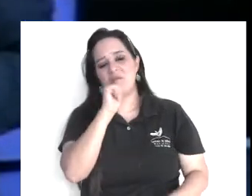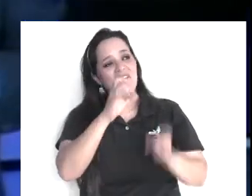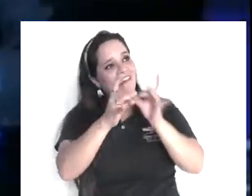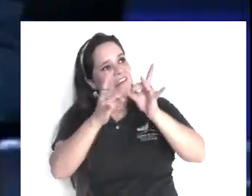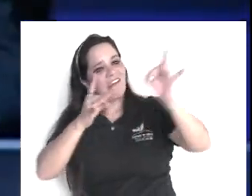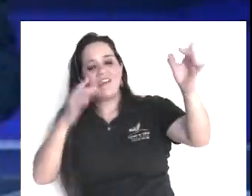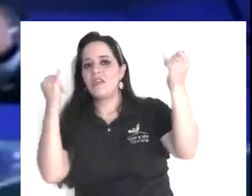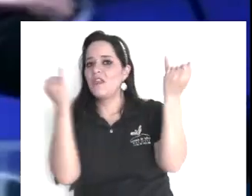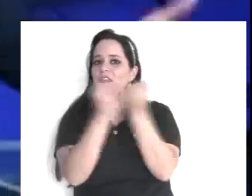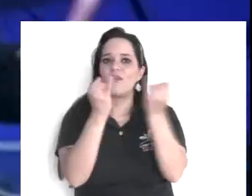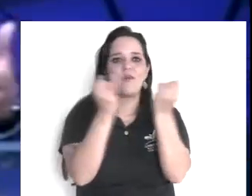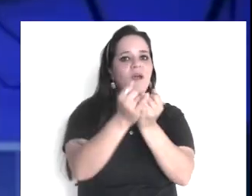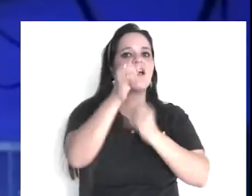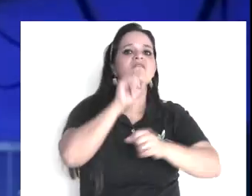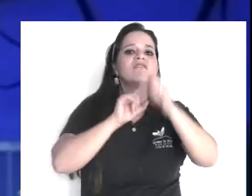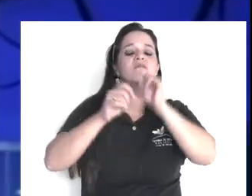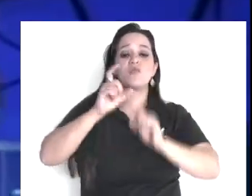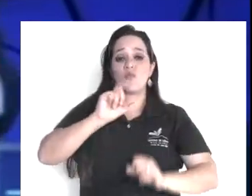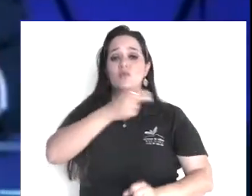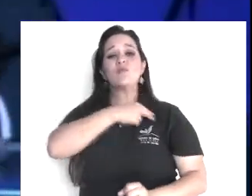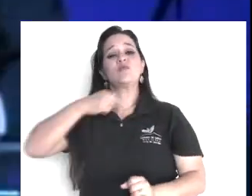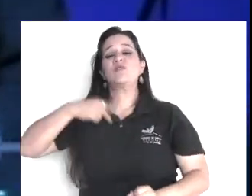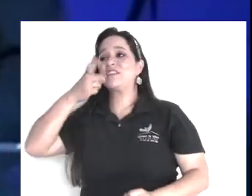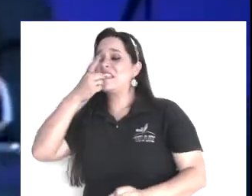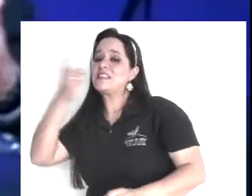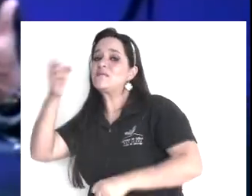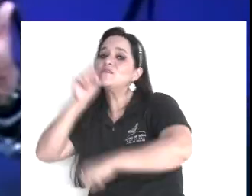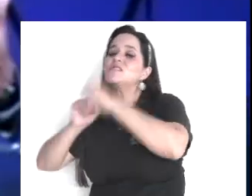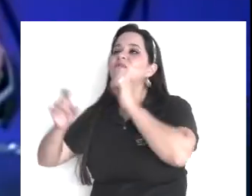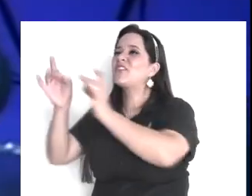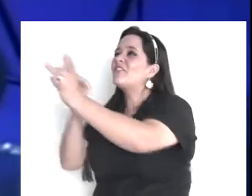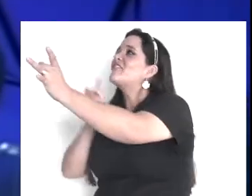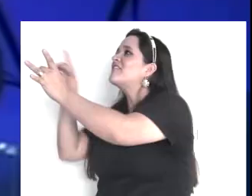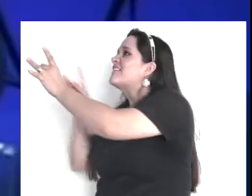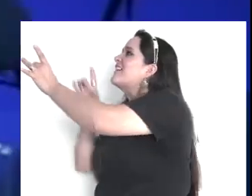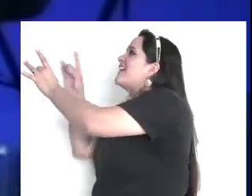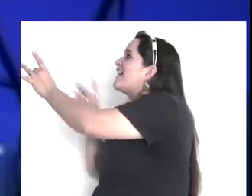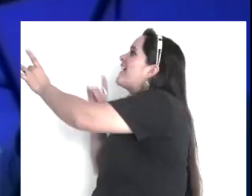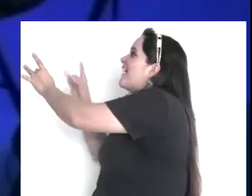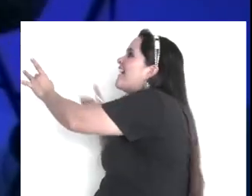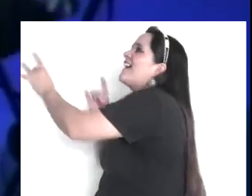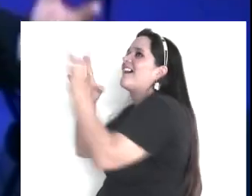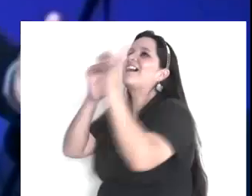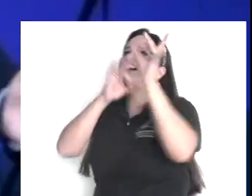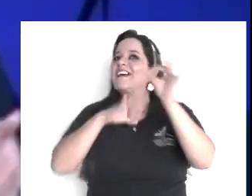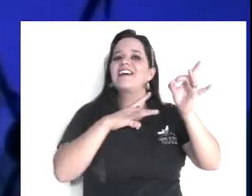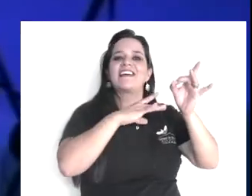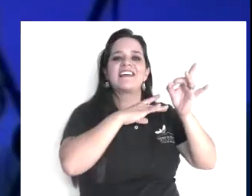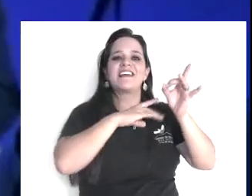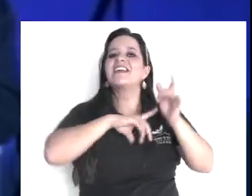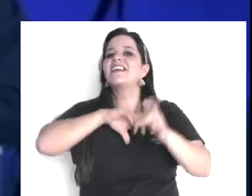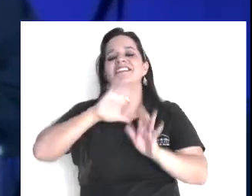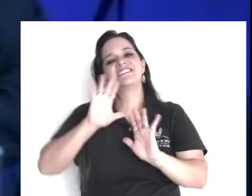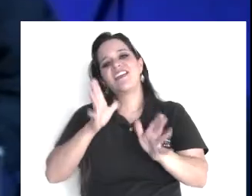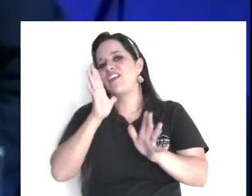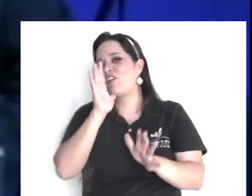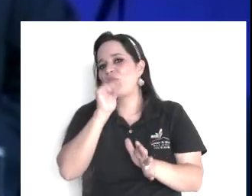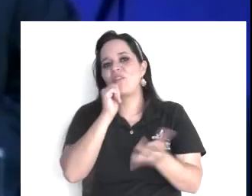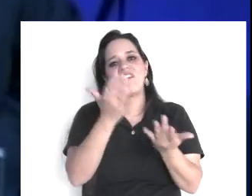indefectiblemente, lo daña, así es hermanos, cuando, nada más se propagan rumores,